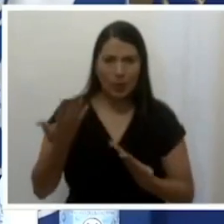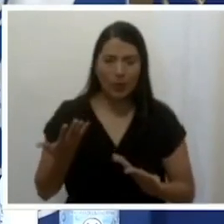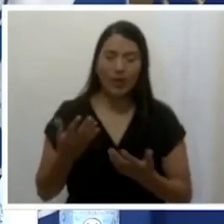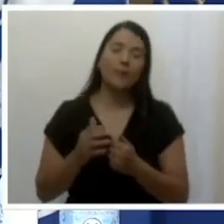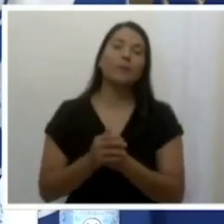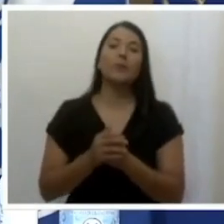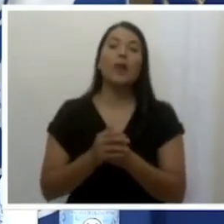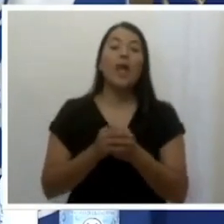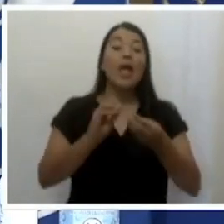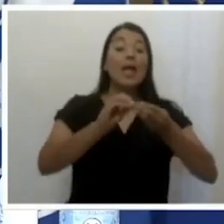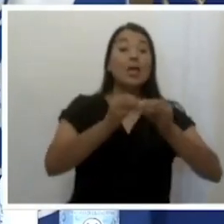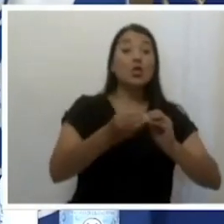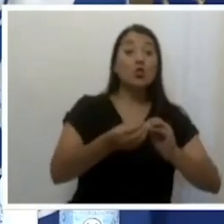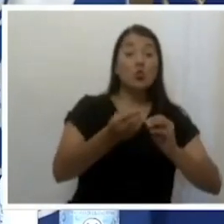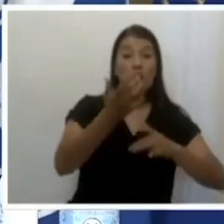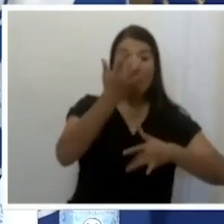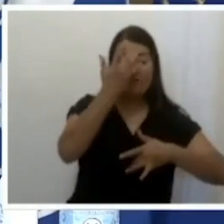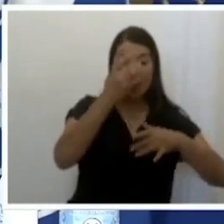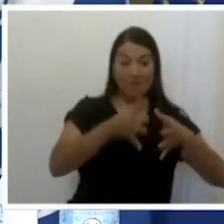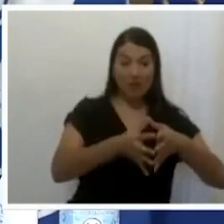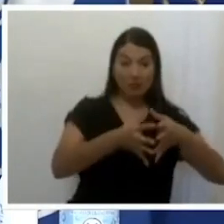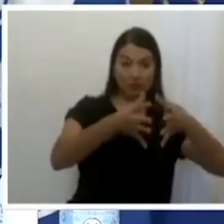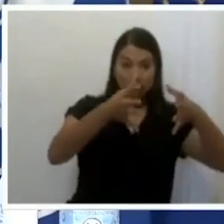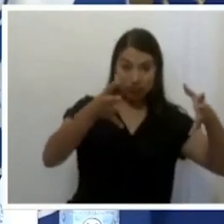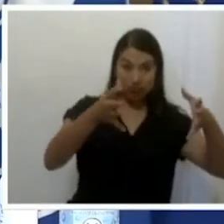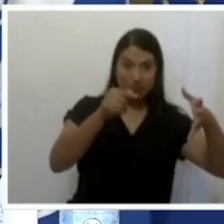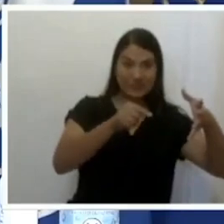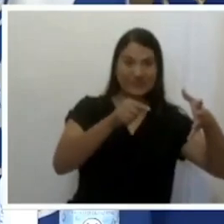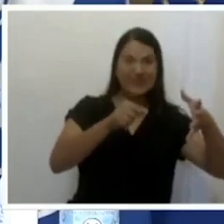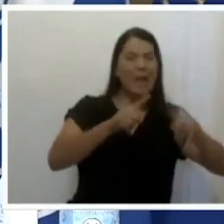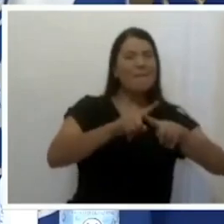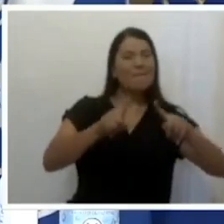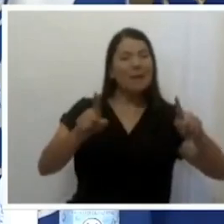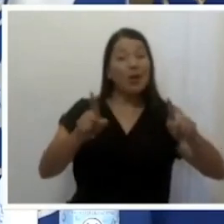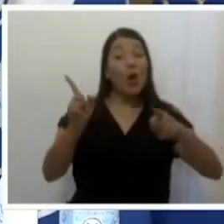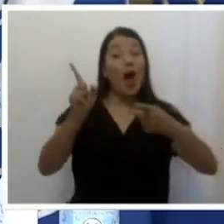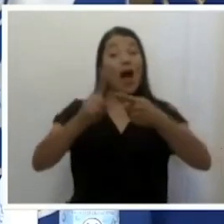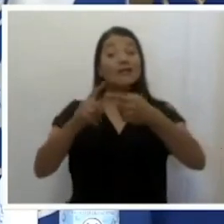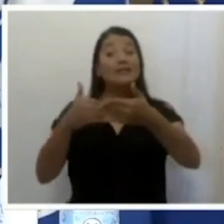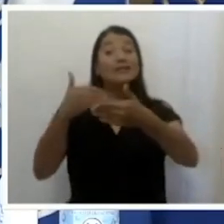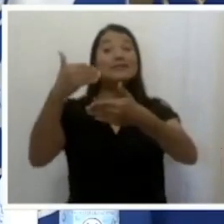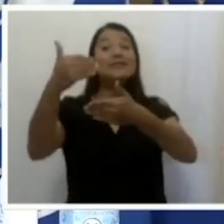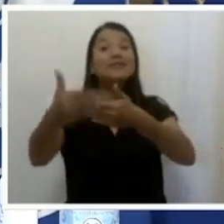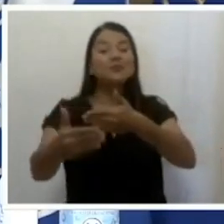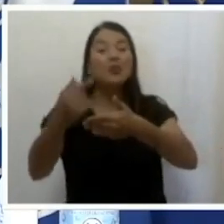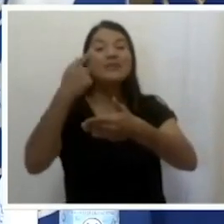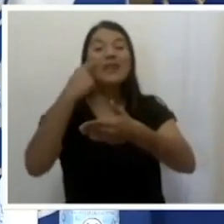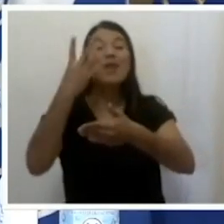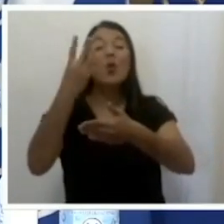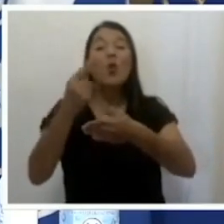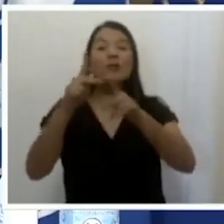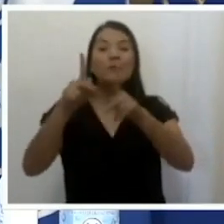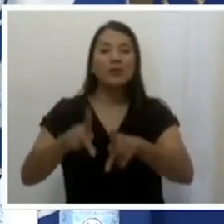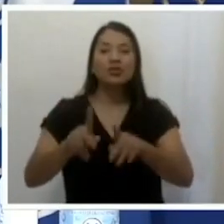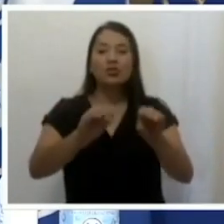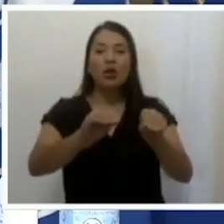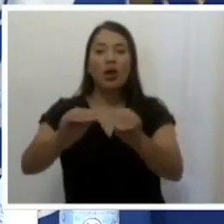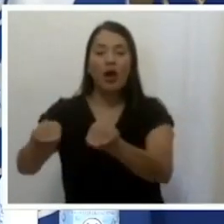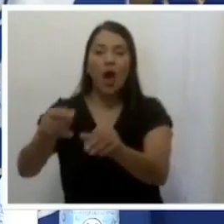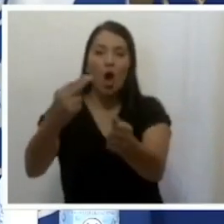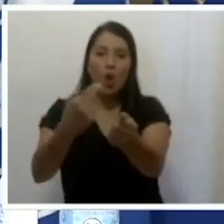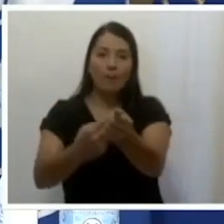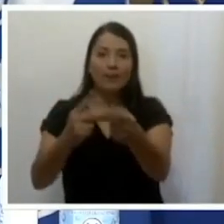el aumento de casos y un tiempo después el aumento de hospitalizaciones. Porque esos pacientes duran unos días en